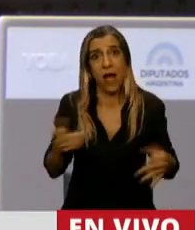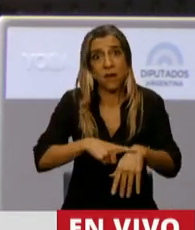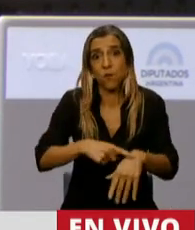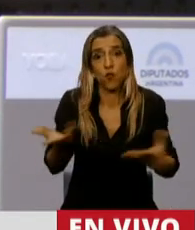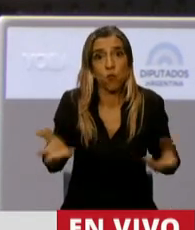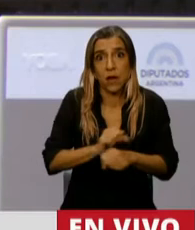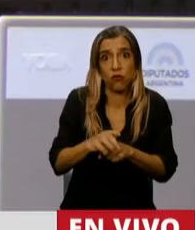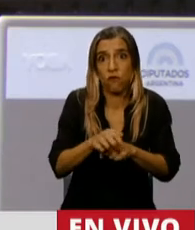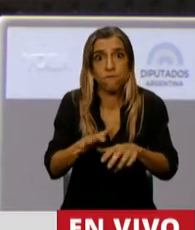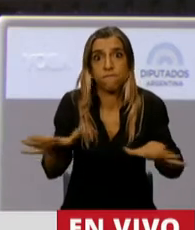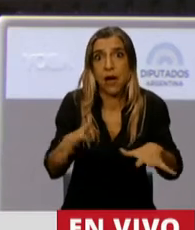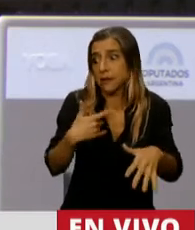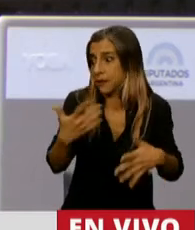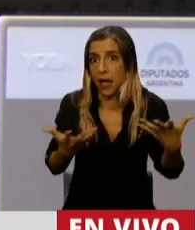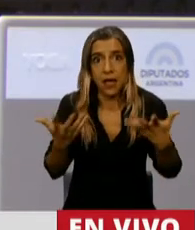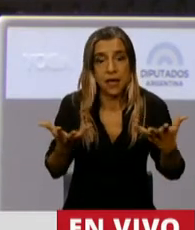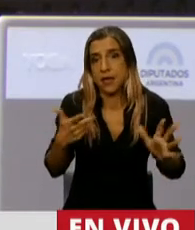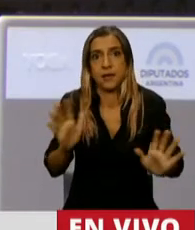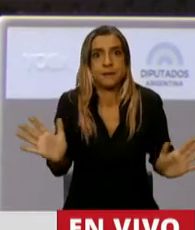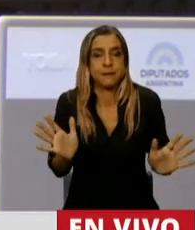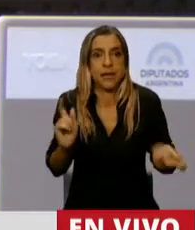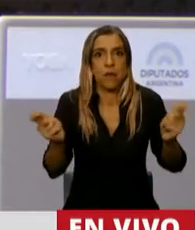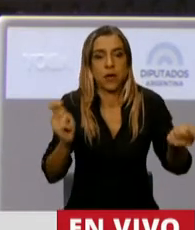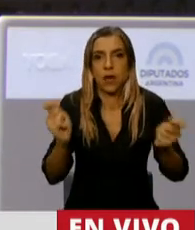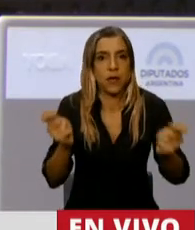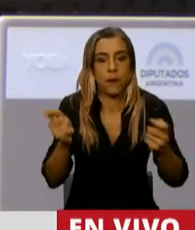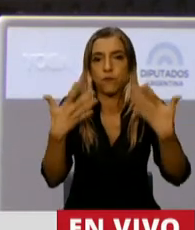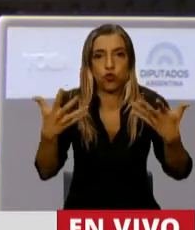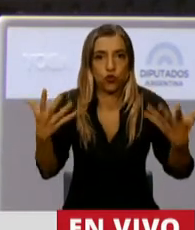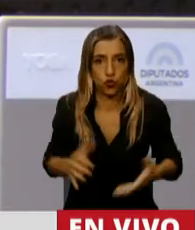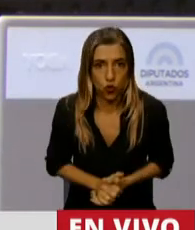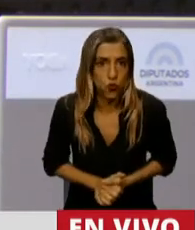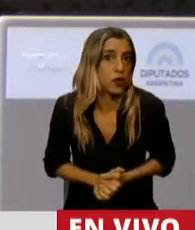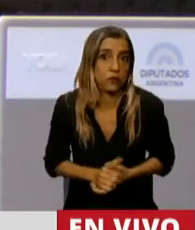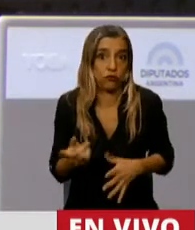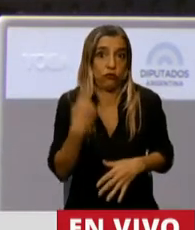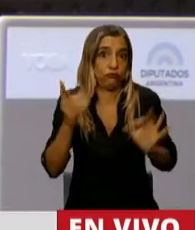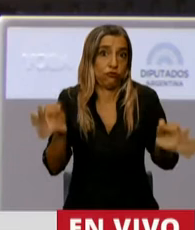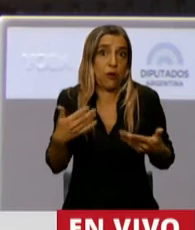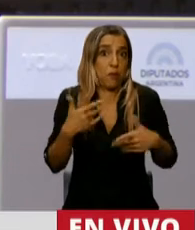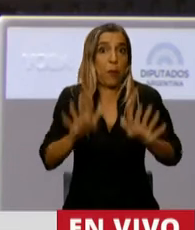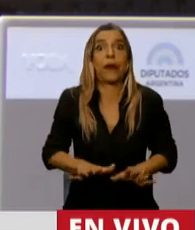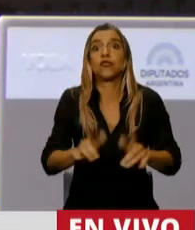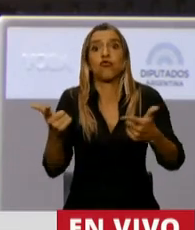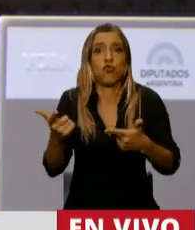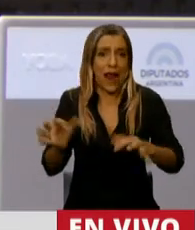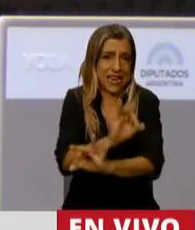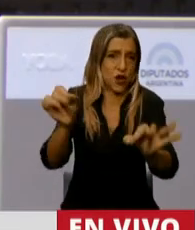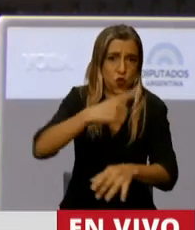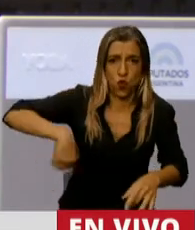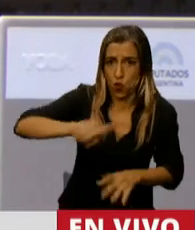cambiando, porque claramente ha habido alguna definición sobre andar en un pantano. Bueno, es bastante asimilable a esta situación,